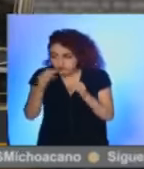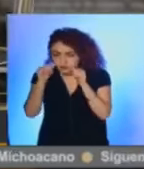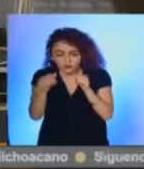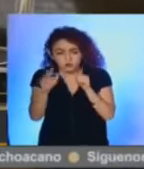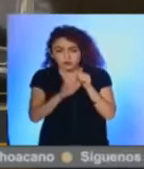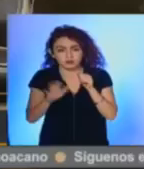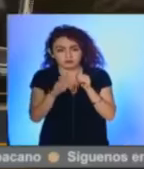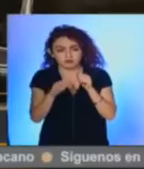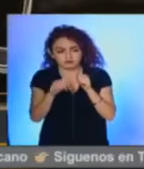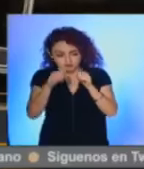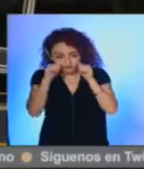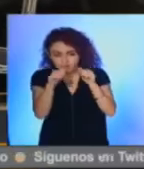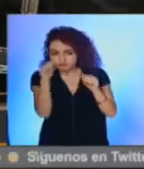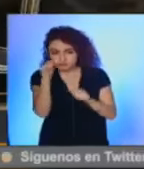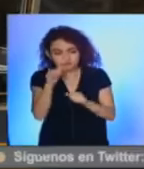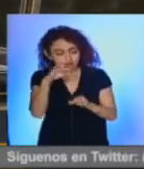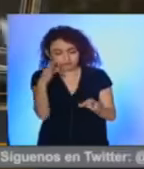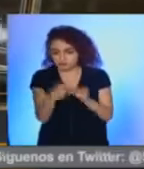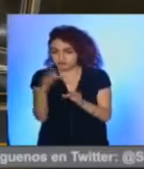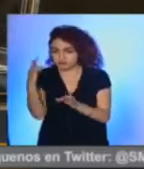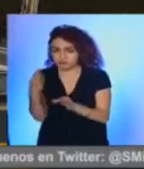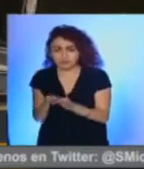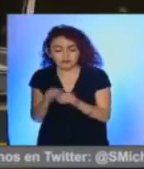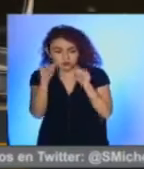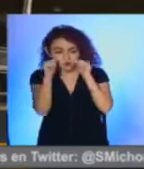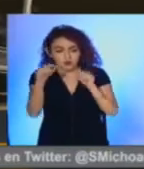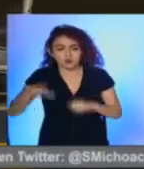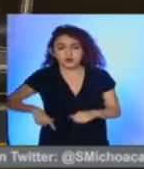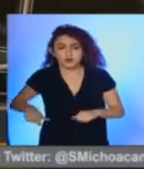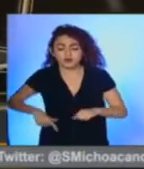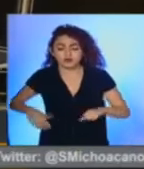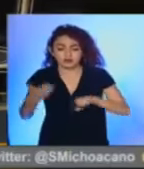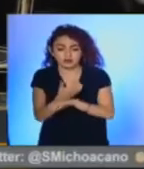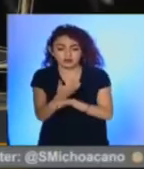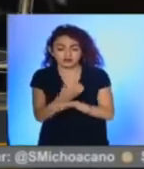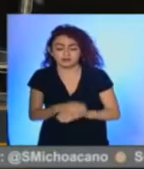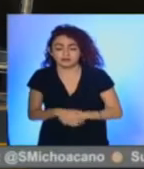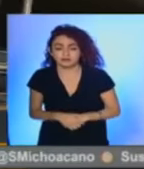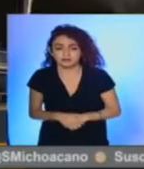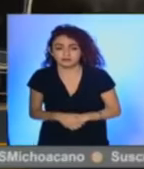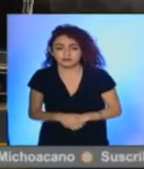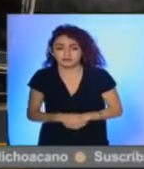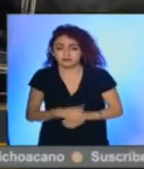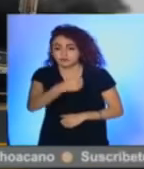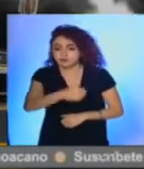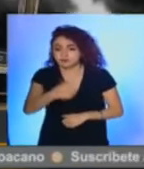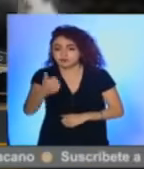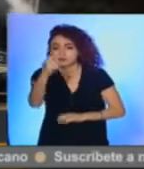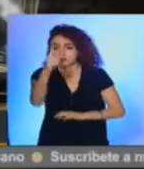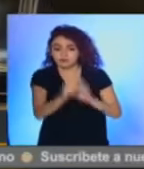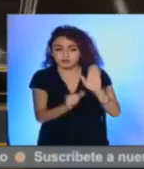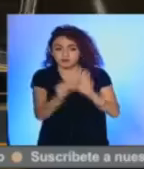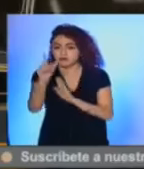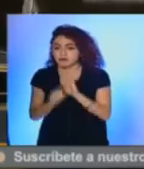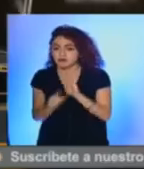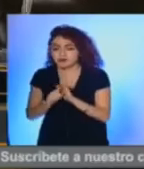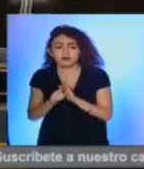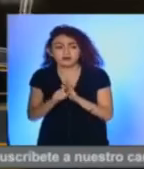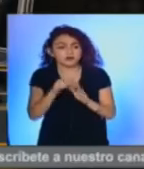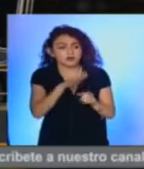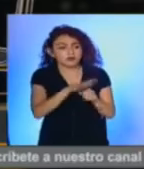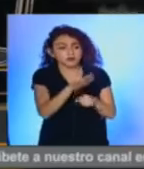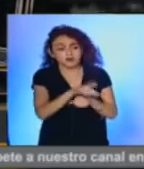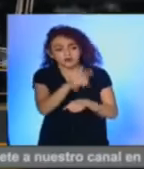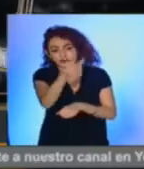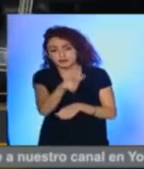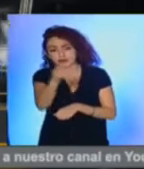que pues siempre ha estado muy pendiente el gobierno del estado de cada mes estar sacando la circular para ver en qué